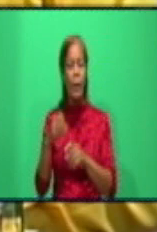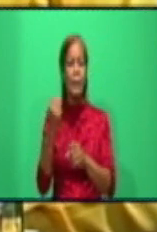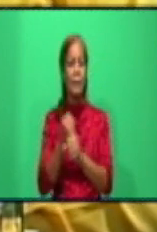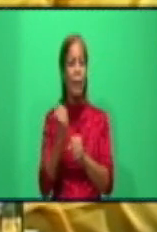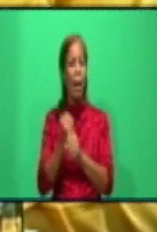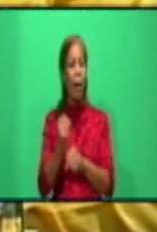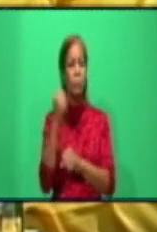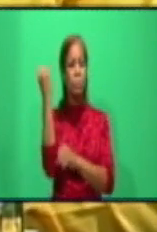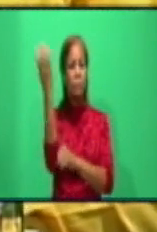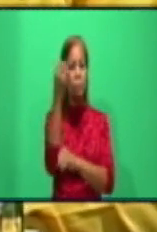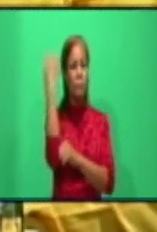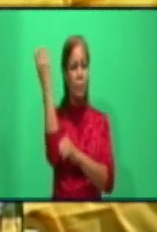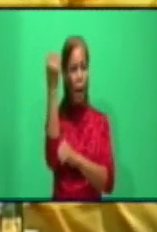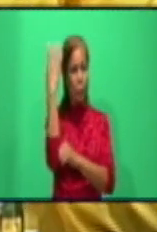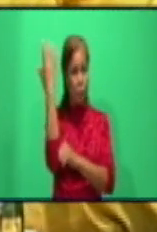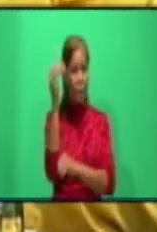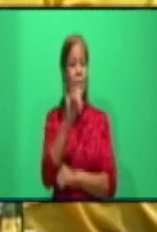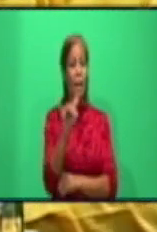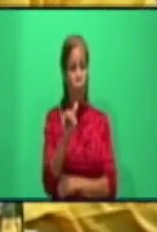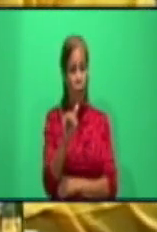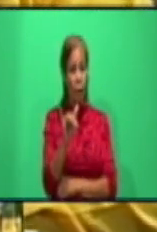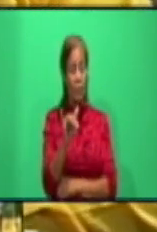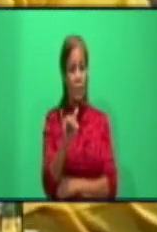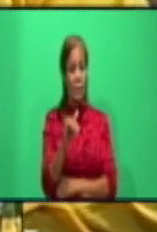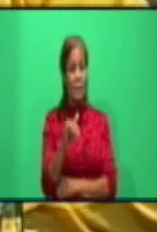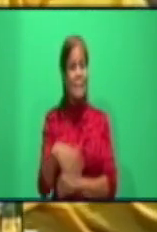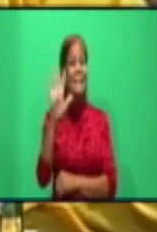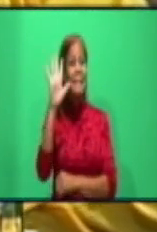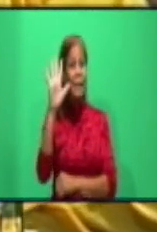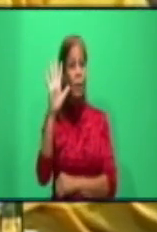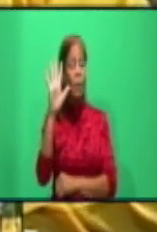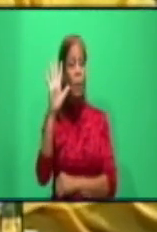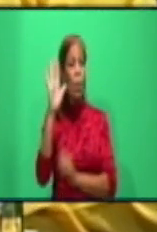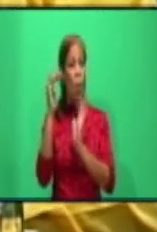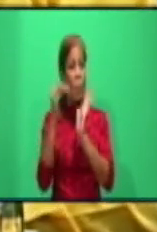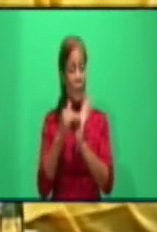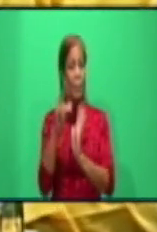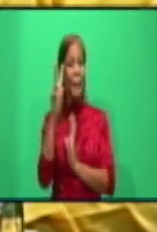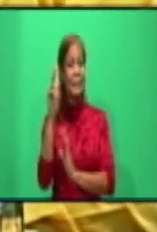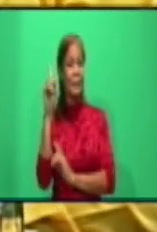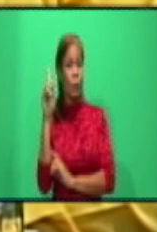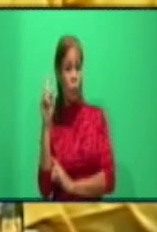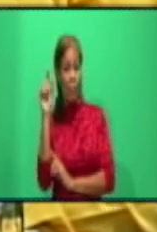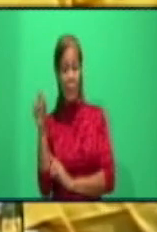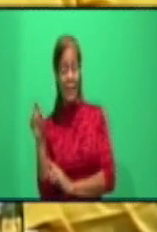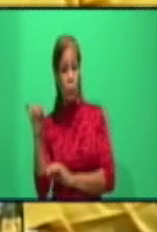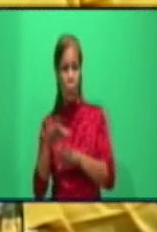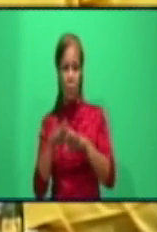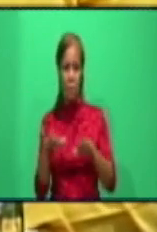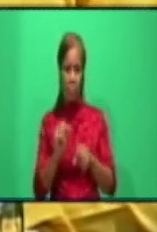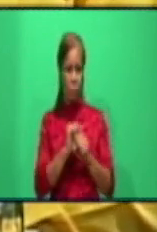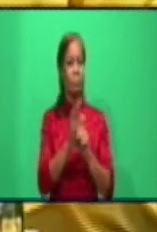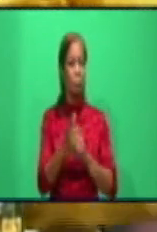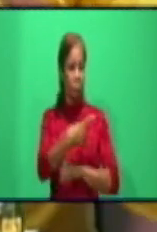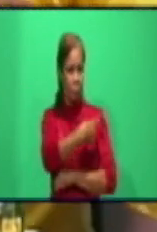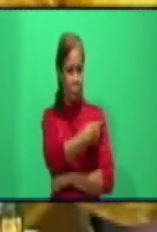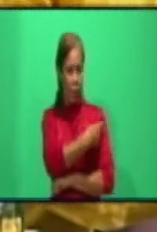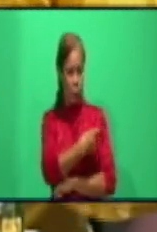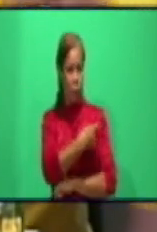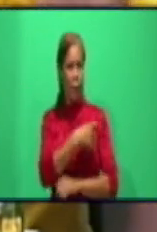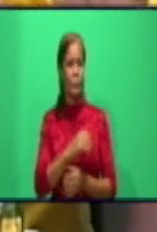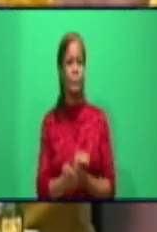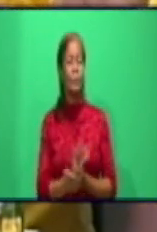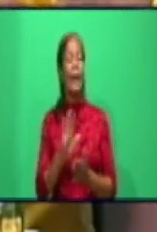también ha estado protegido. Fíjense, 5.021 pacientes han sido beneficiados con el empleo del nasalferón. Yo